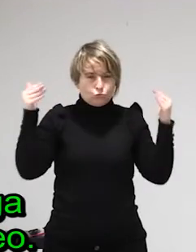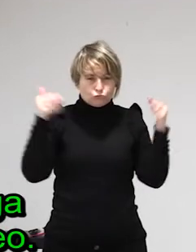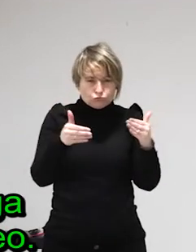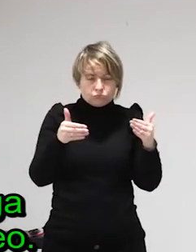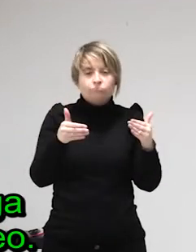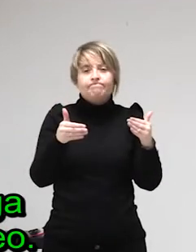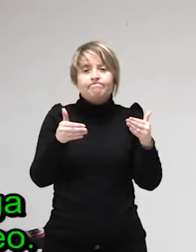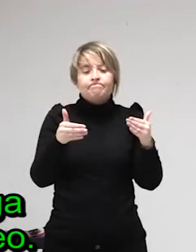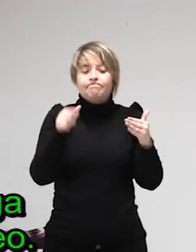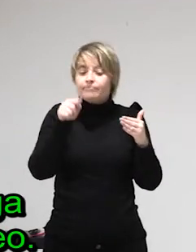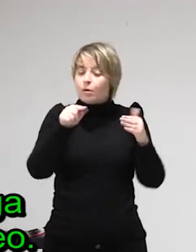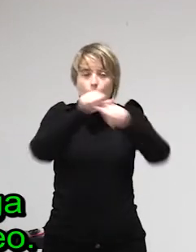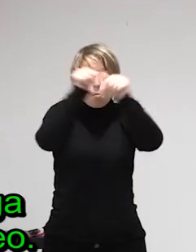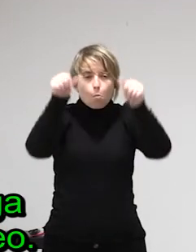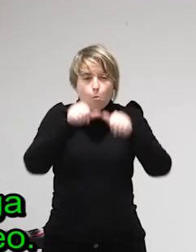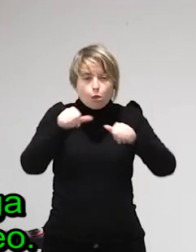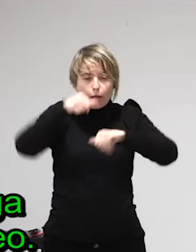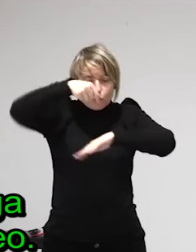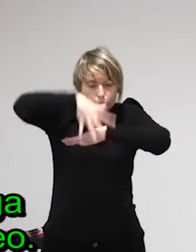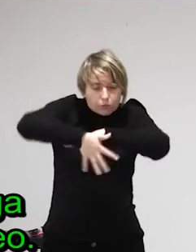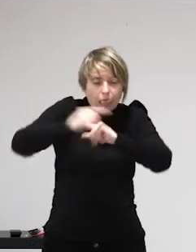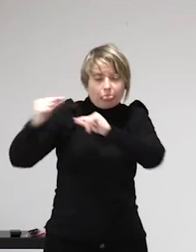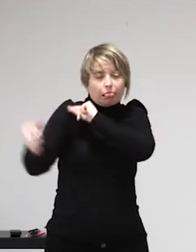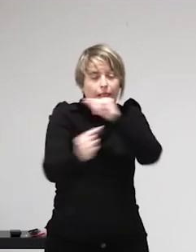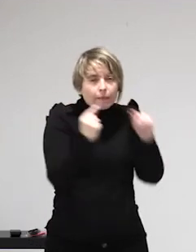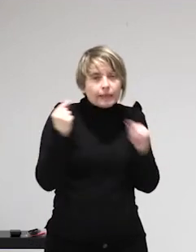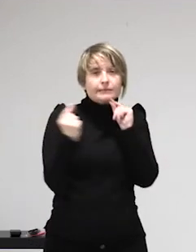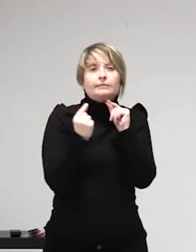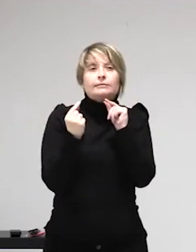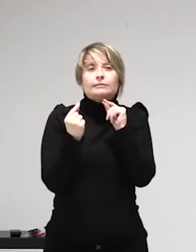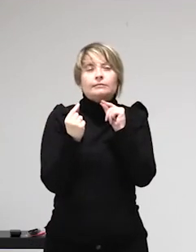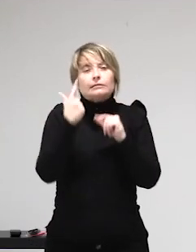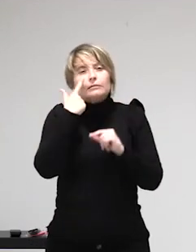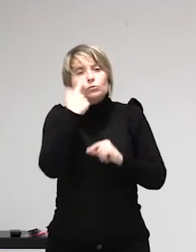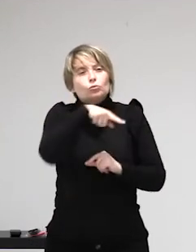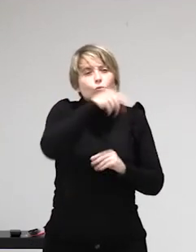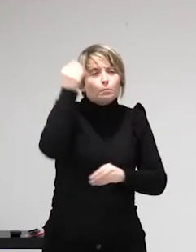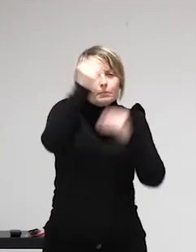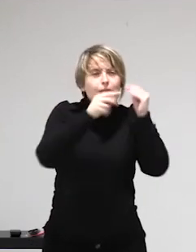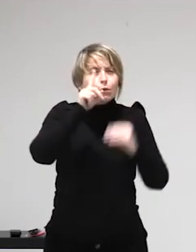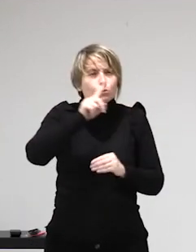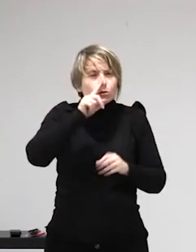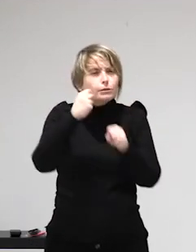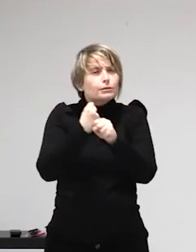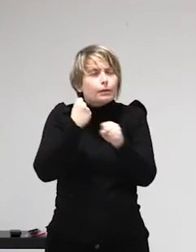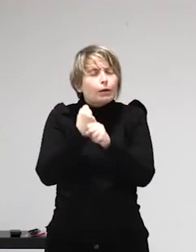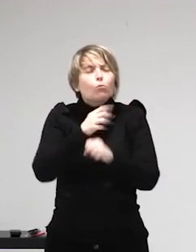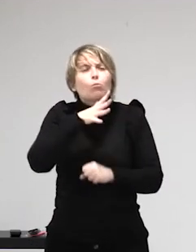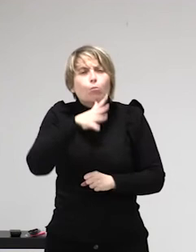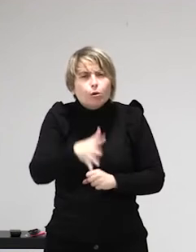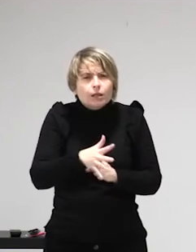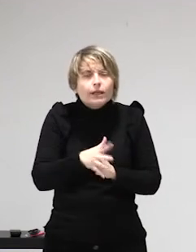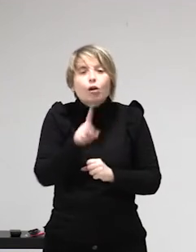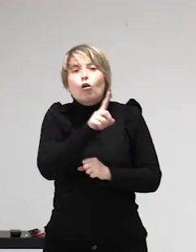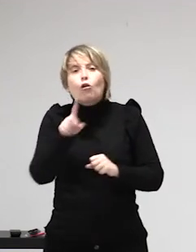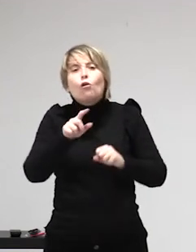a la que se le da una paga hasta que pueda encontrar ese empleo. Según Catherine Haley, que es una de las impulsoras de este modelo, la paga es